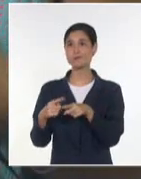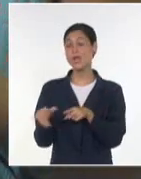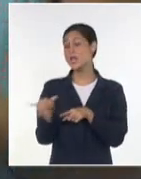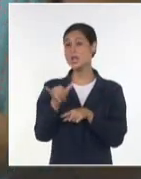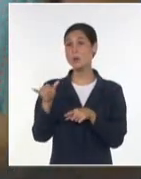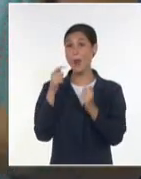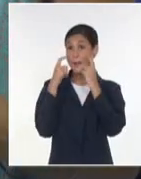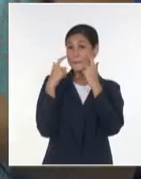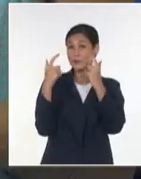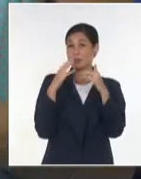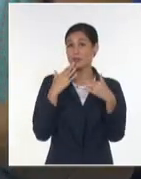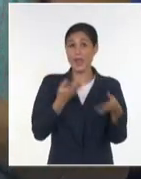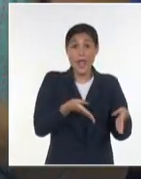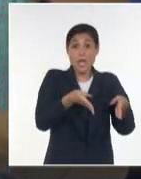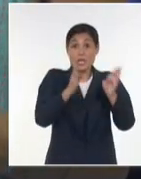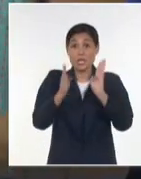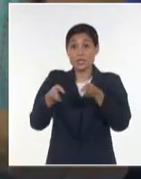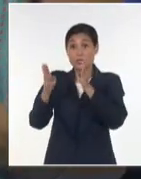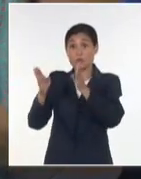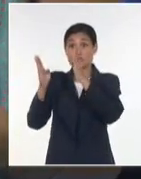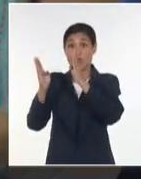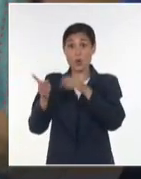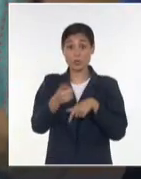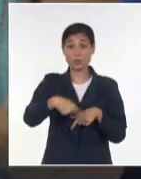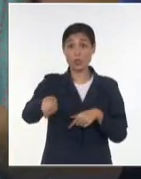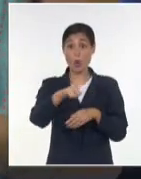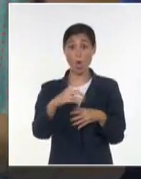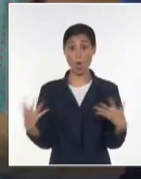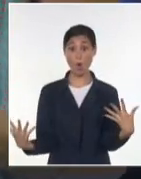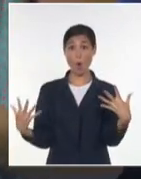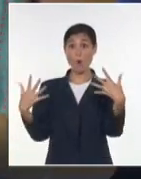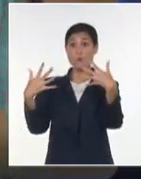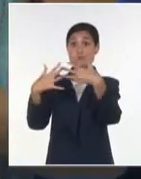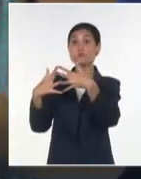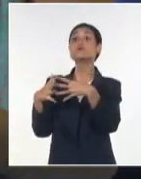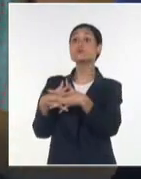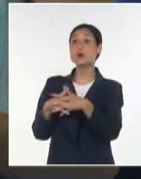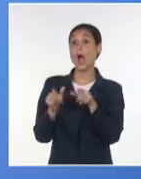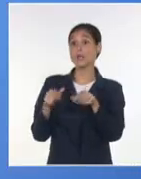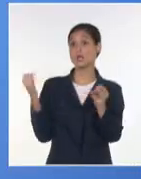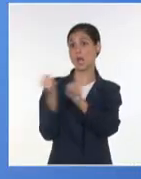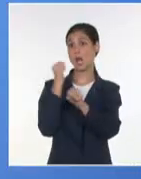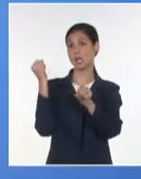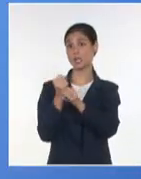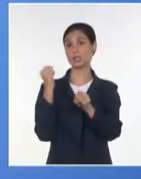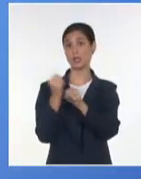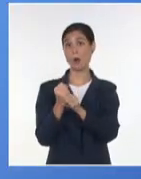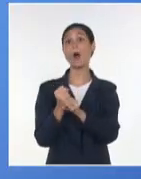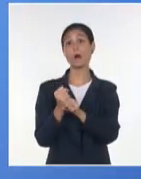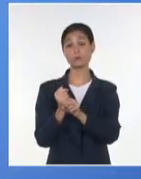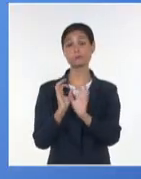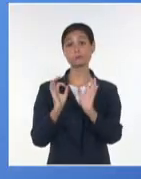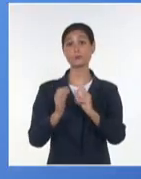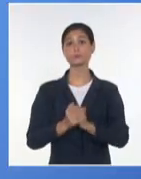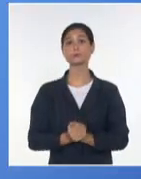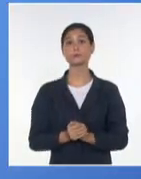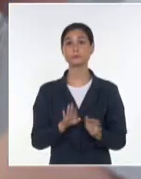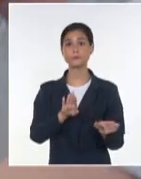desde las instituciones se comprenda la necesidad de integrar a las ciencias sociales en su trabajo cotidiano. Es importante el desarrollo de proyectos pertinentes,